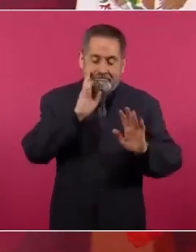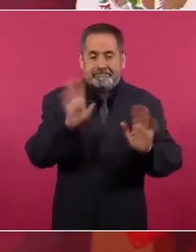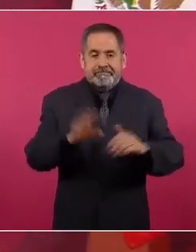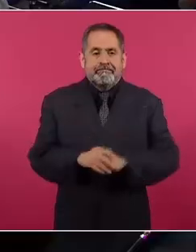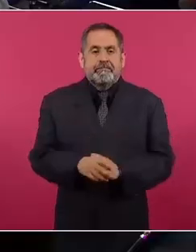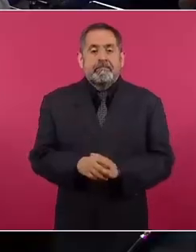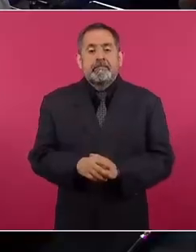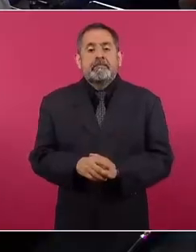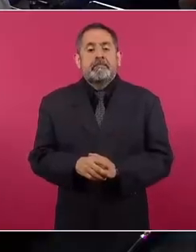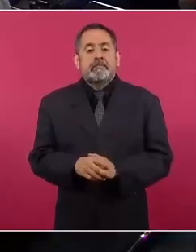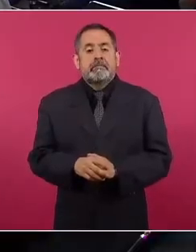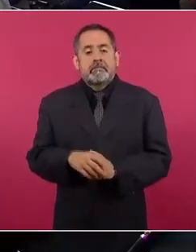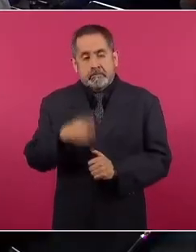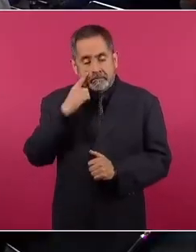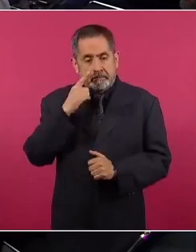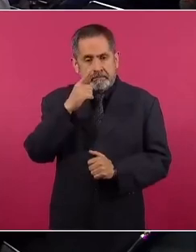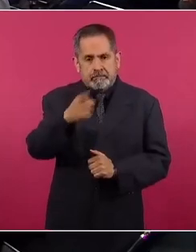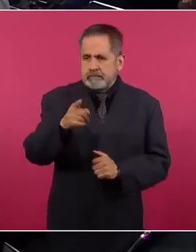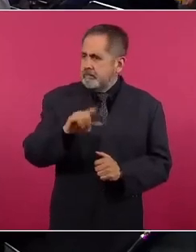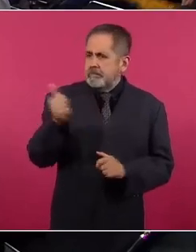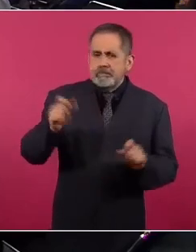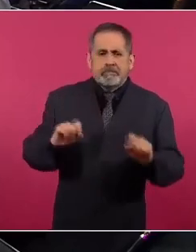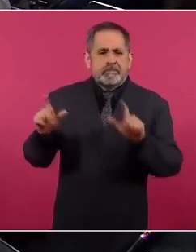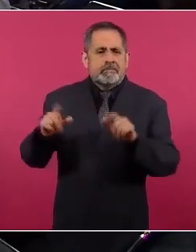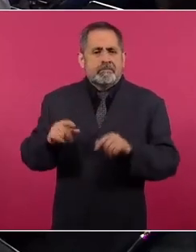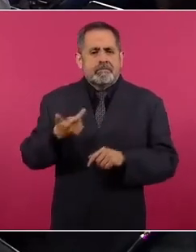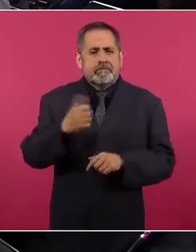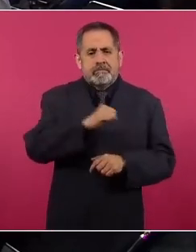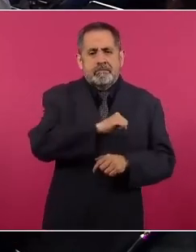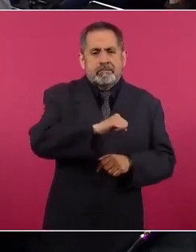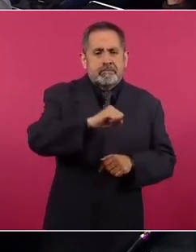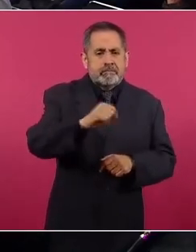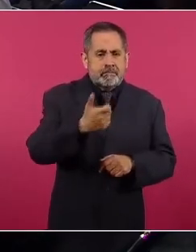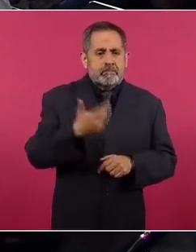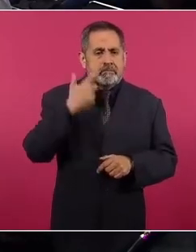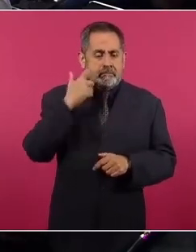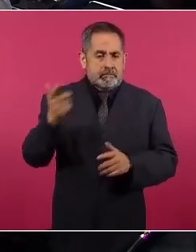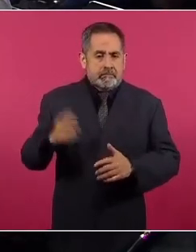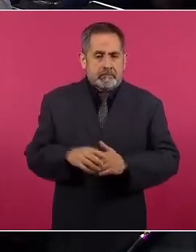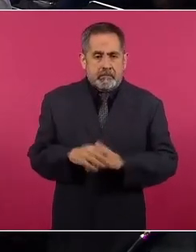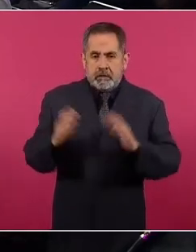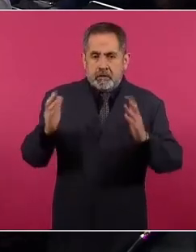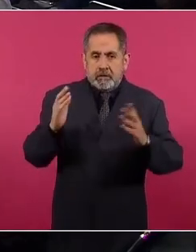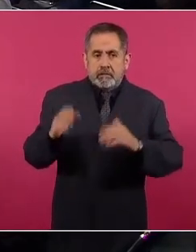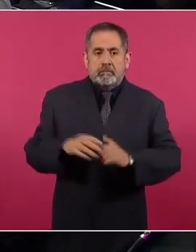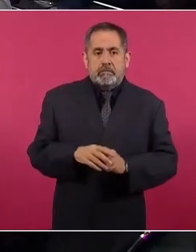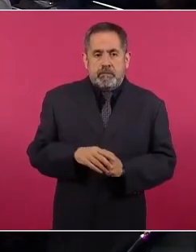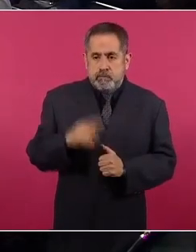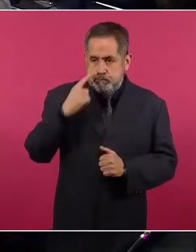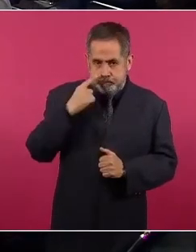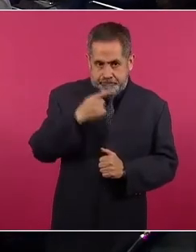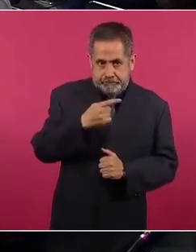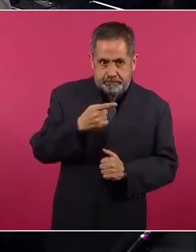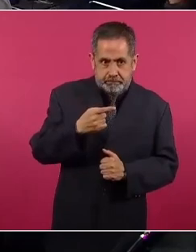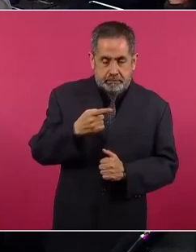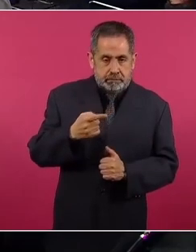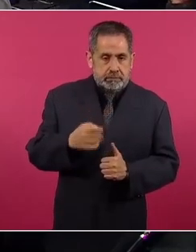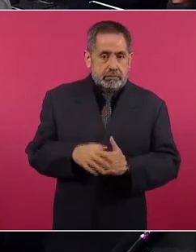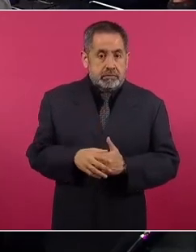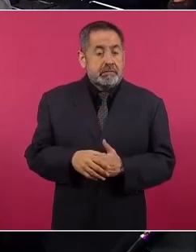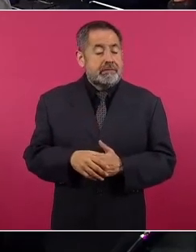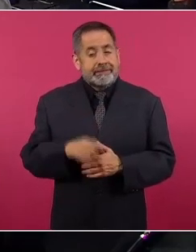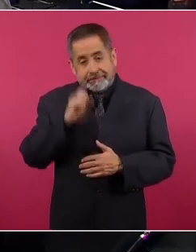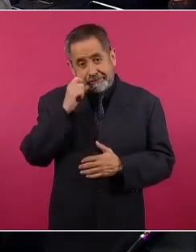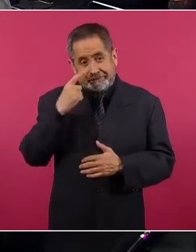Muy bien. Pero, a ver, ¿no tienes inflación? La comparativa. La comparativa. Esta es la inflación. También